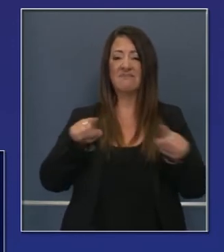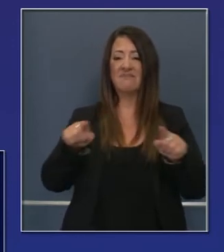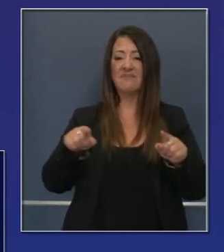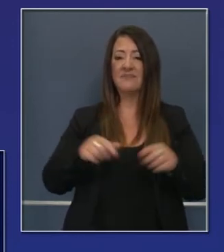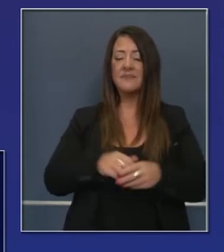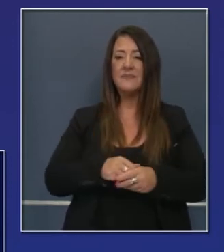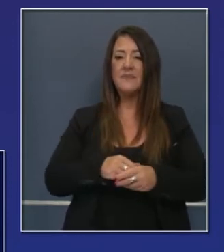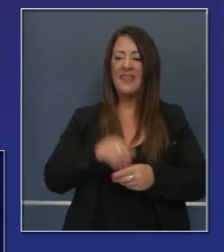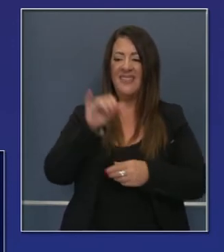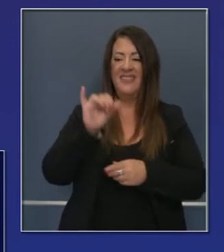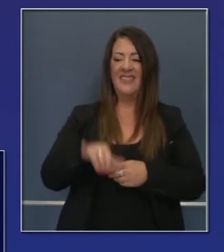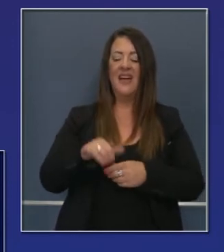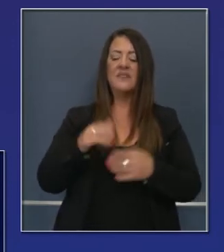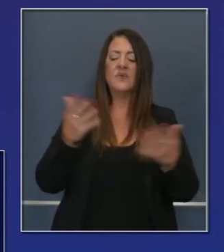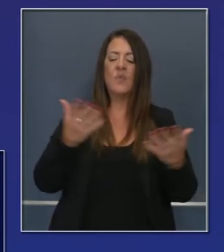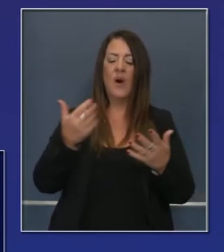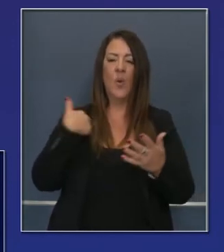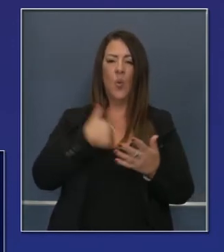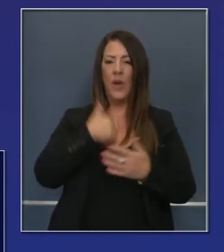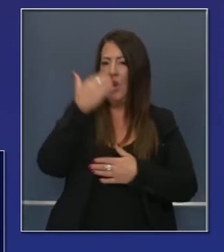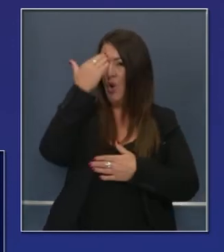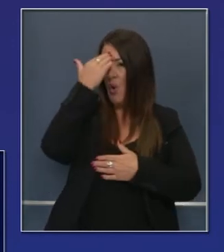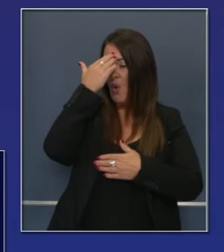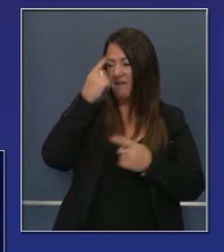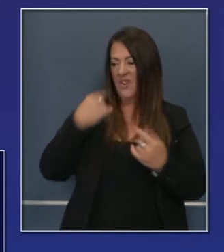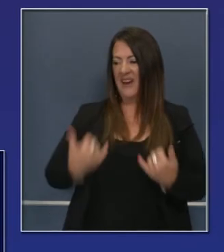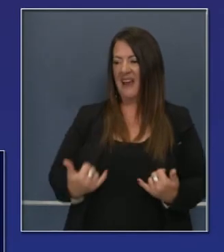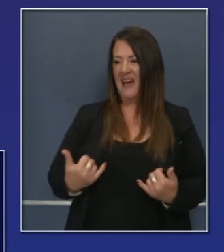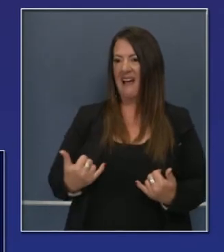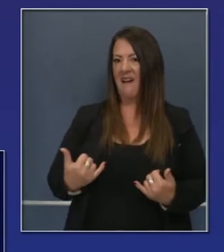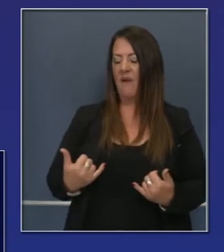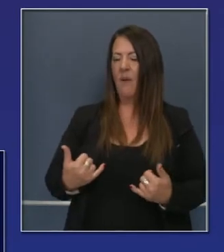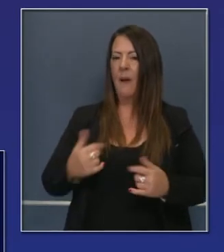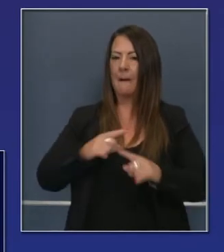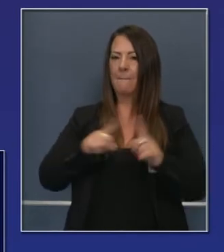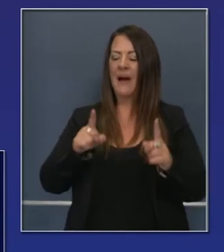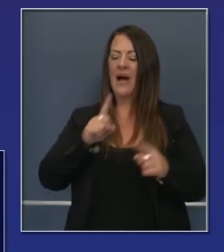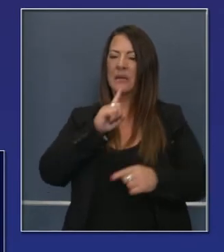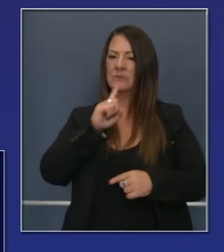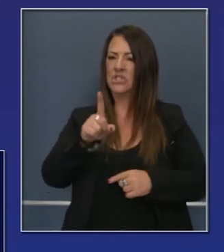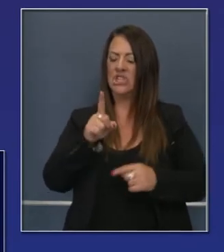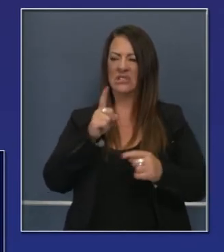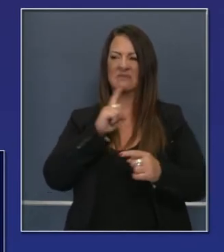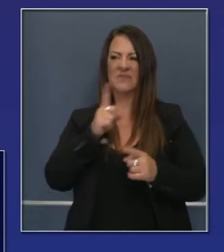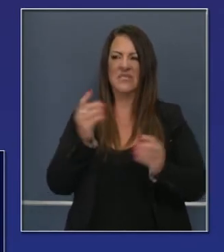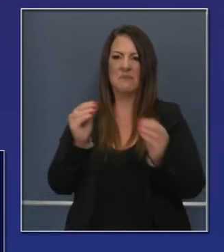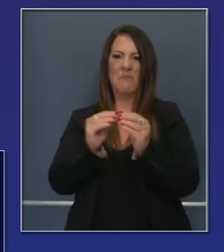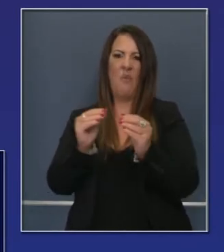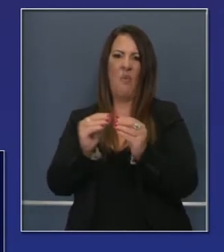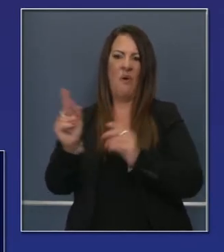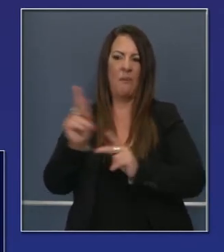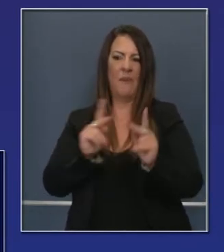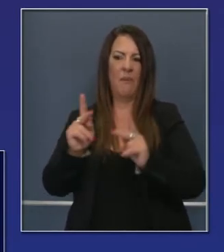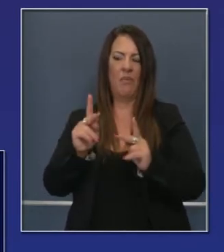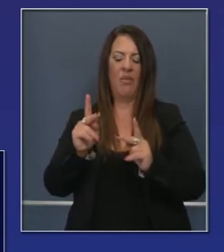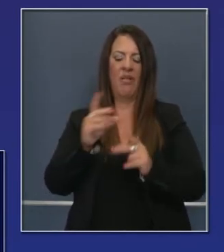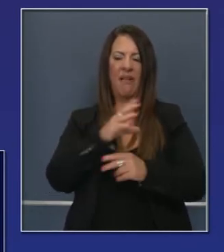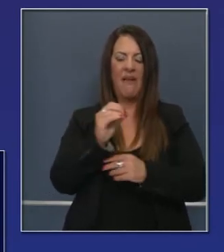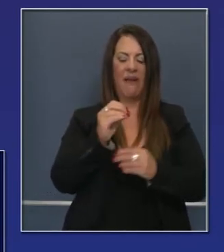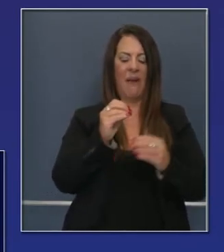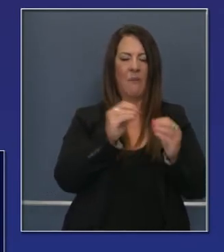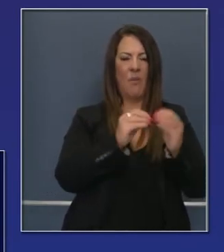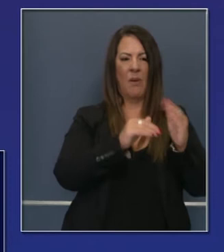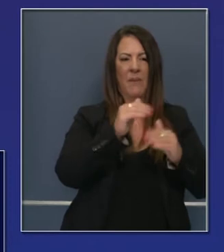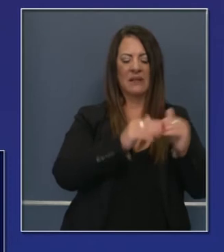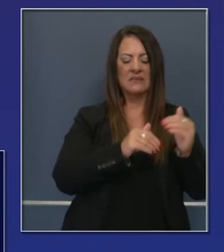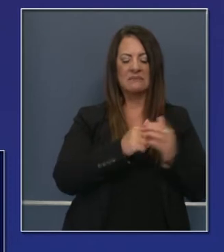eso es actualmente lo que sabemos, pero sin duda que muchas más estructuras serán añadidas